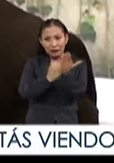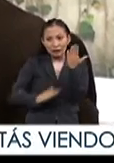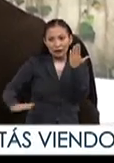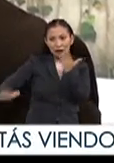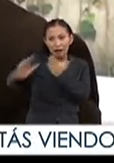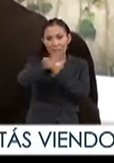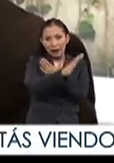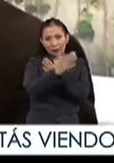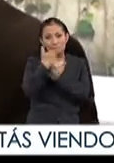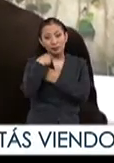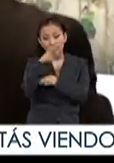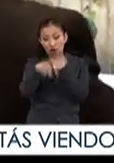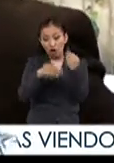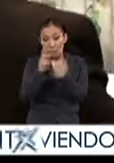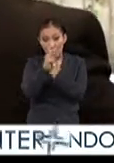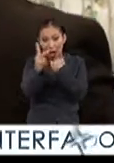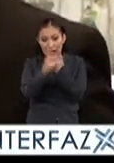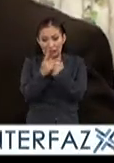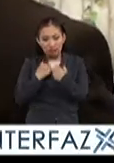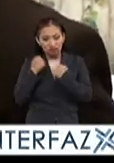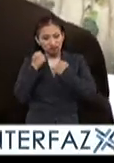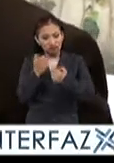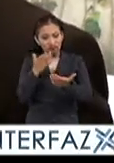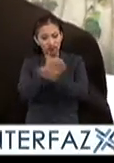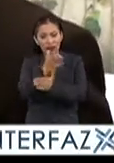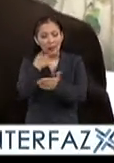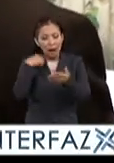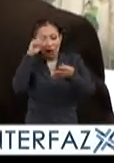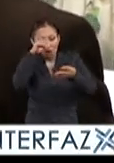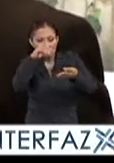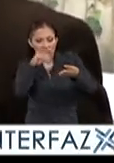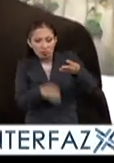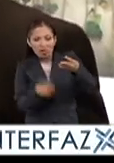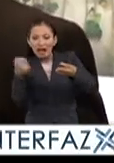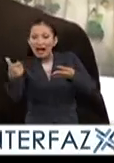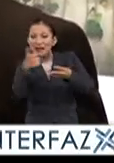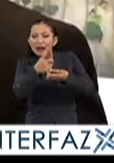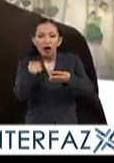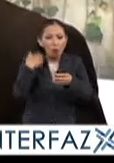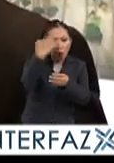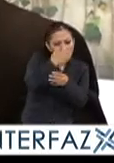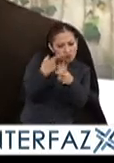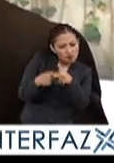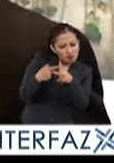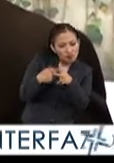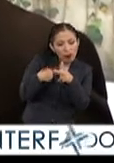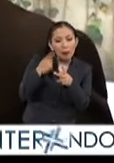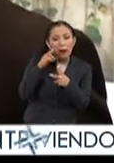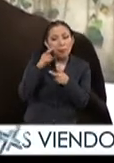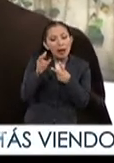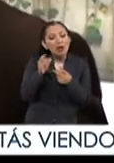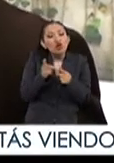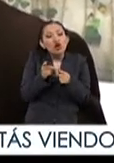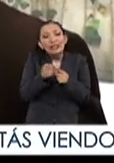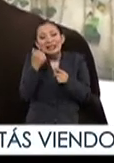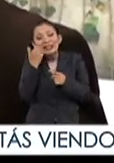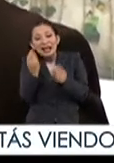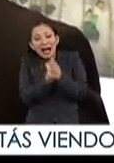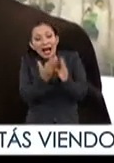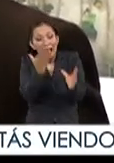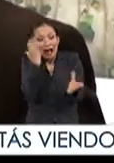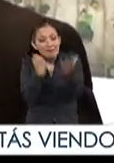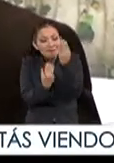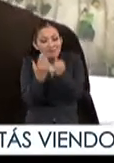driven, es decir, donde los países se han empoderado para la definición de los indicadores, también tiene que ver con esto, con definir los énfasis en dónde quieren capacitarse,